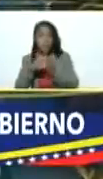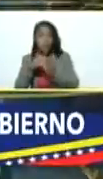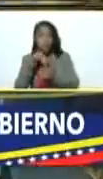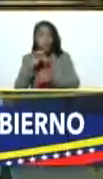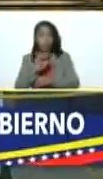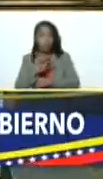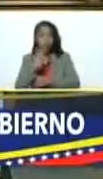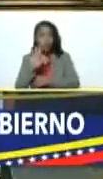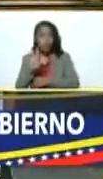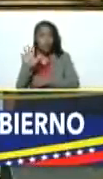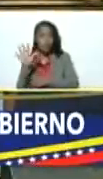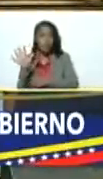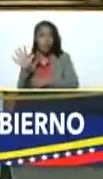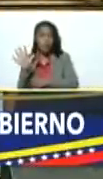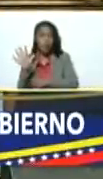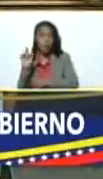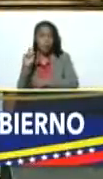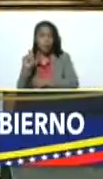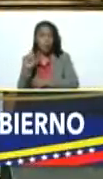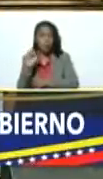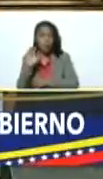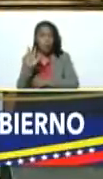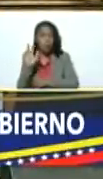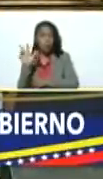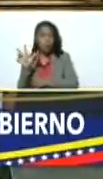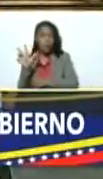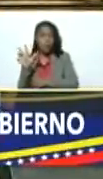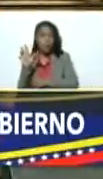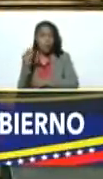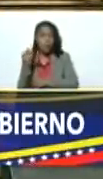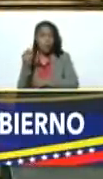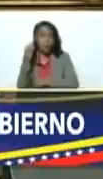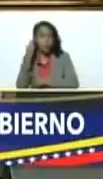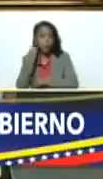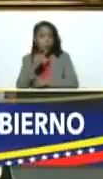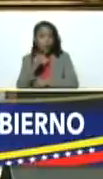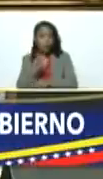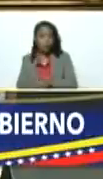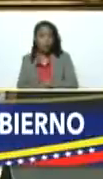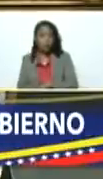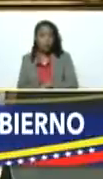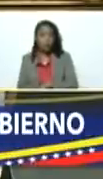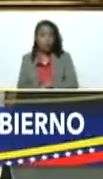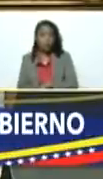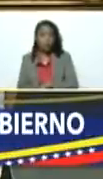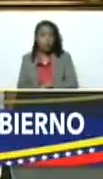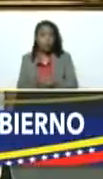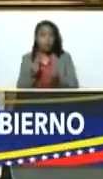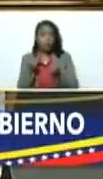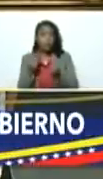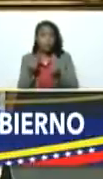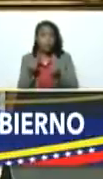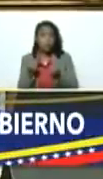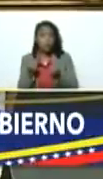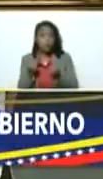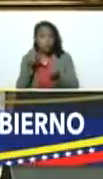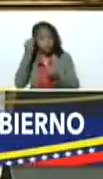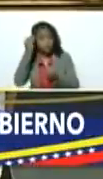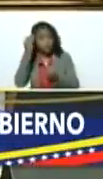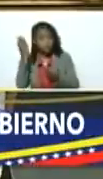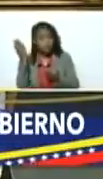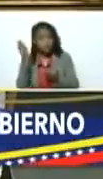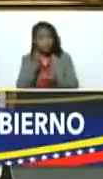mil 455 punto 33 céntimos de bolívares una platica oyeron ¿ah?